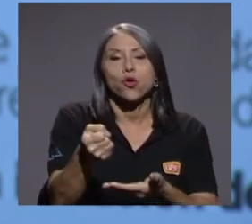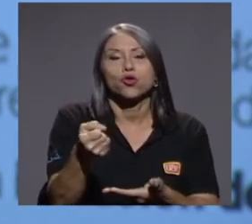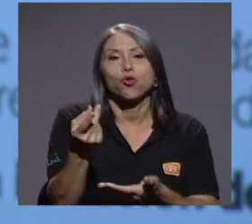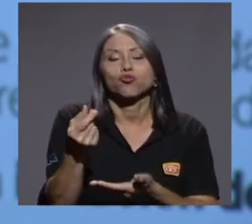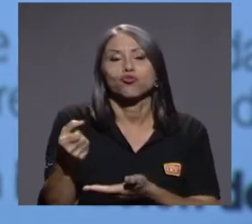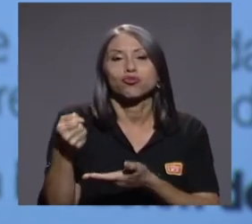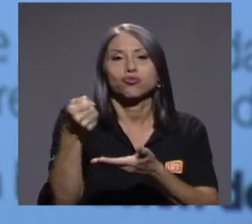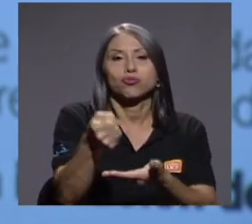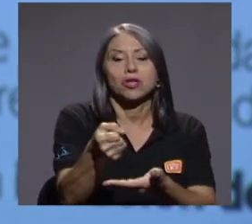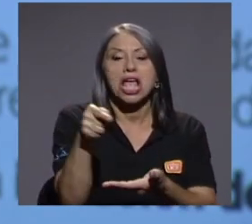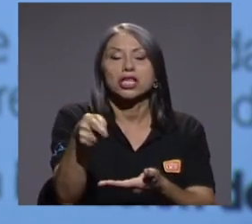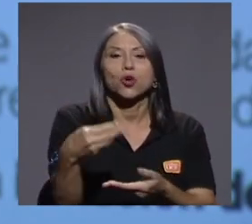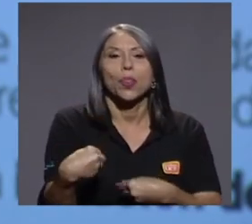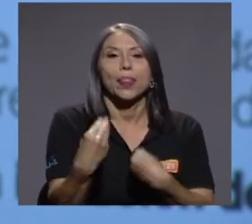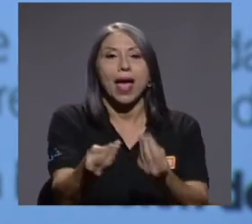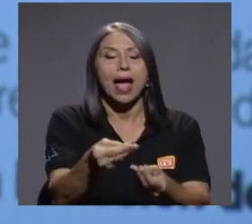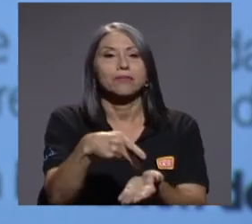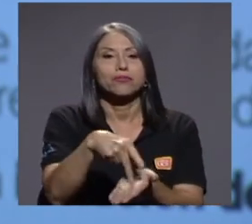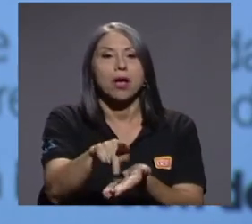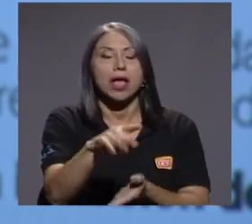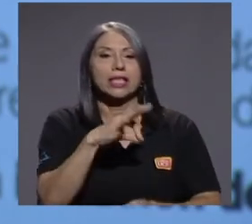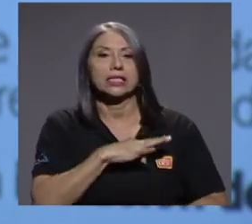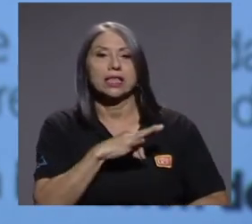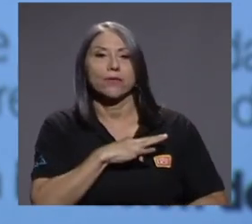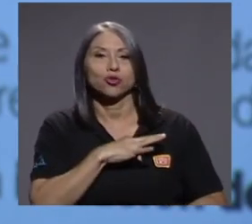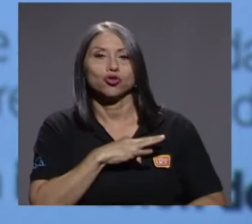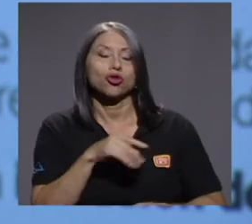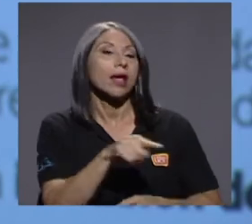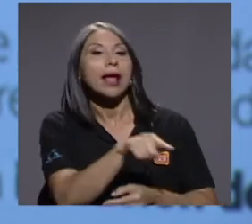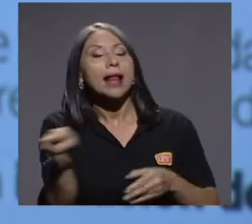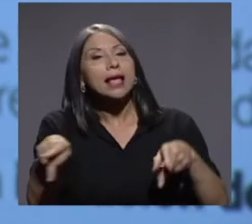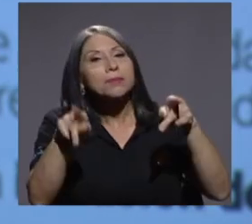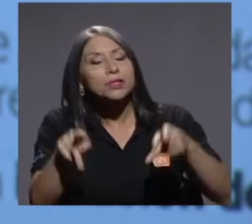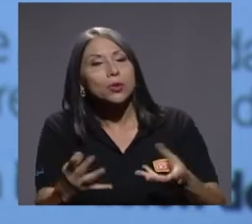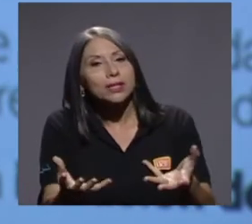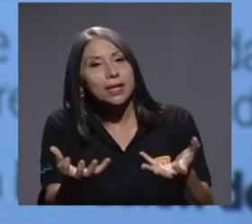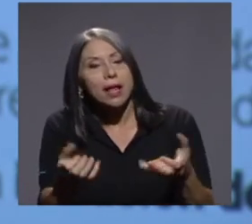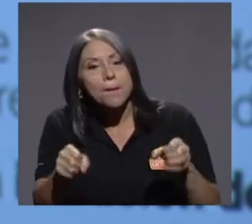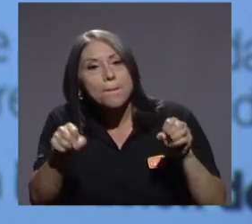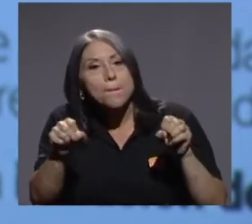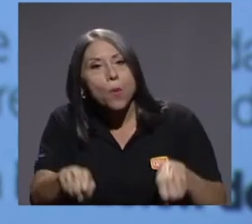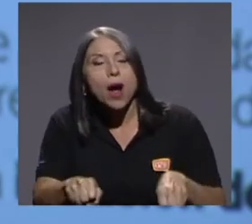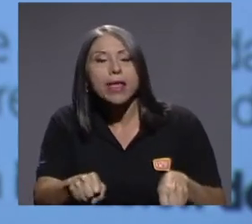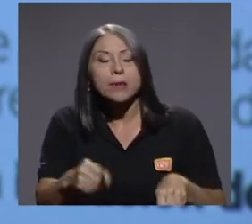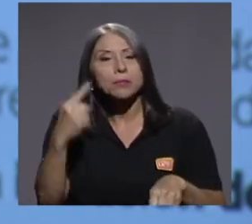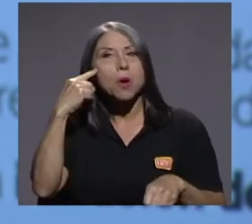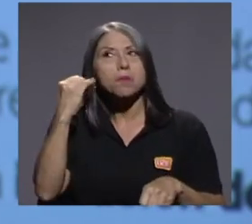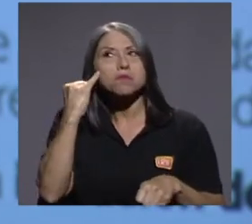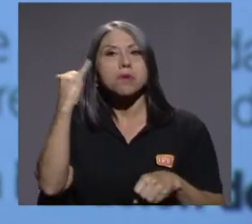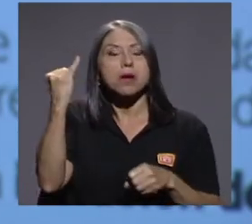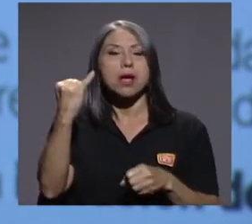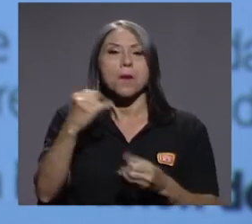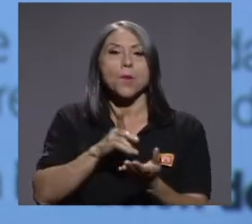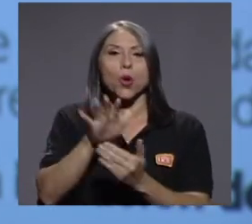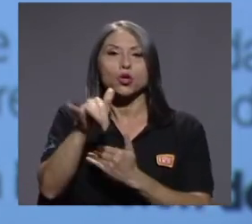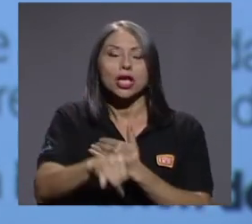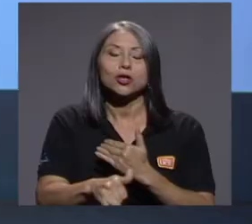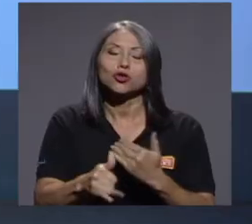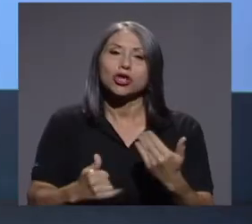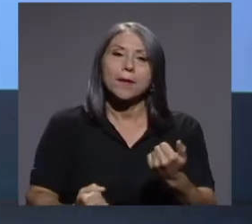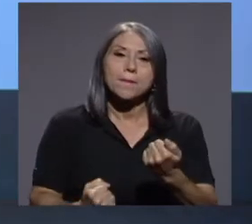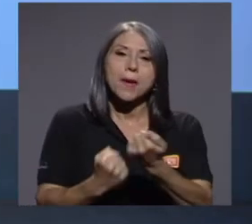es brindar incentivos para que las personas que lo desean puedan aspirar a tener proyectos amigables con el ambiente.